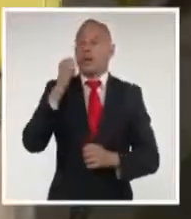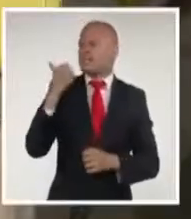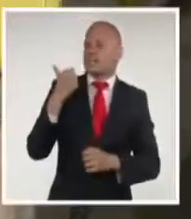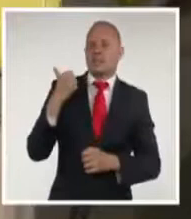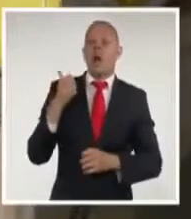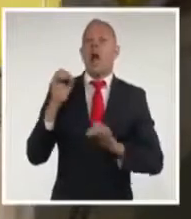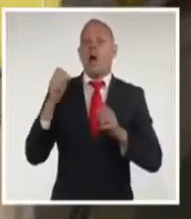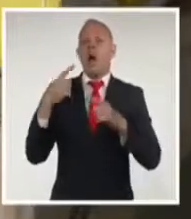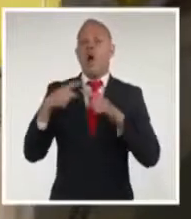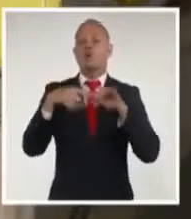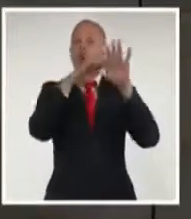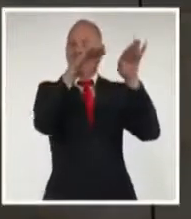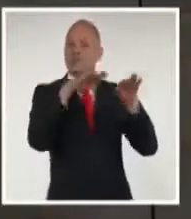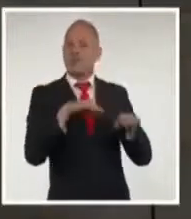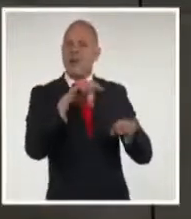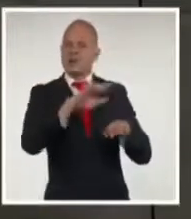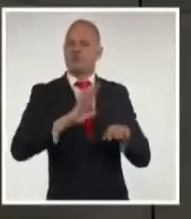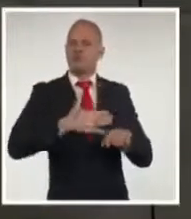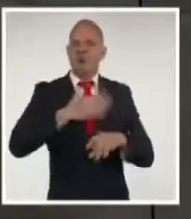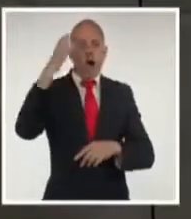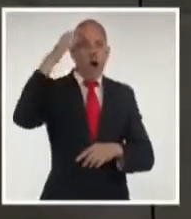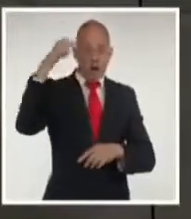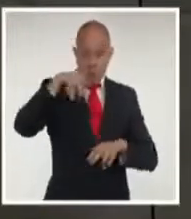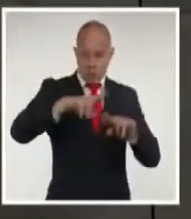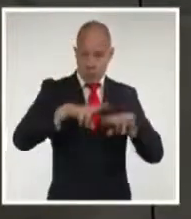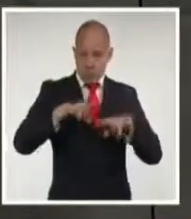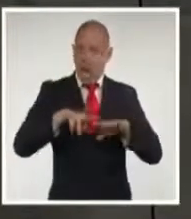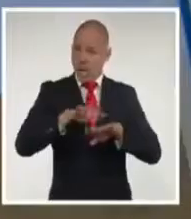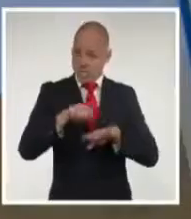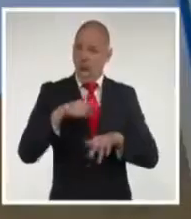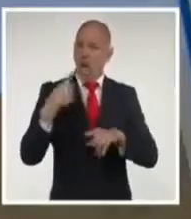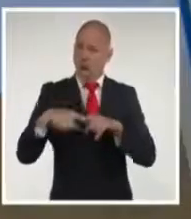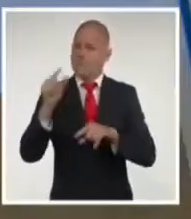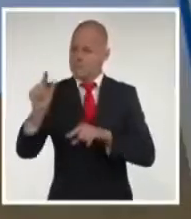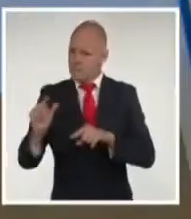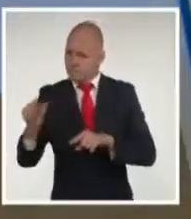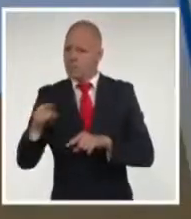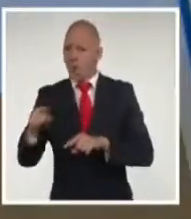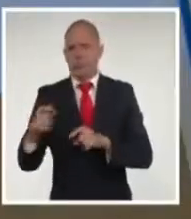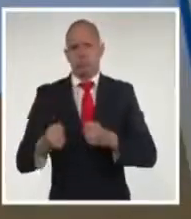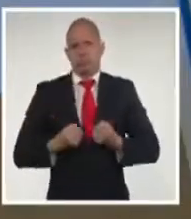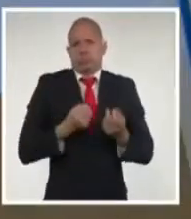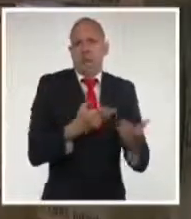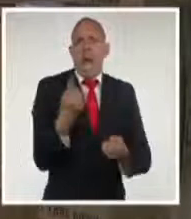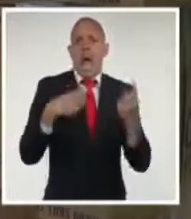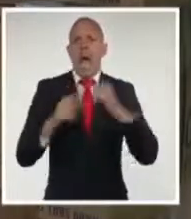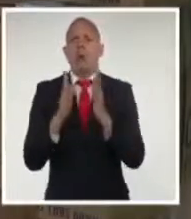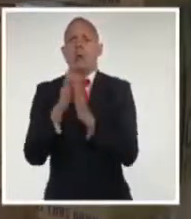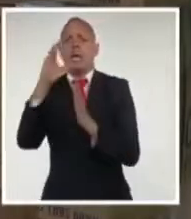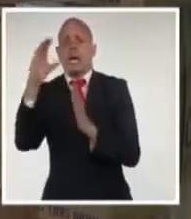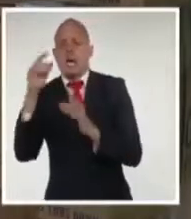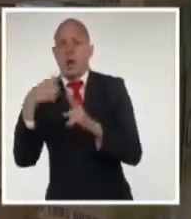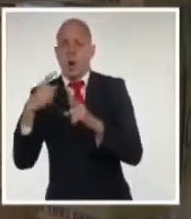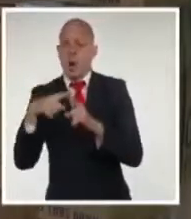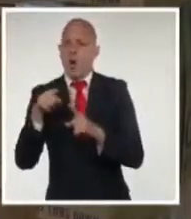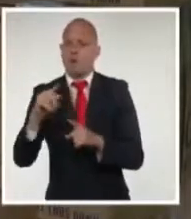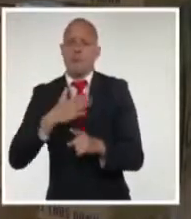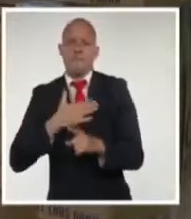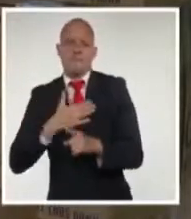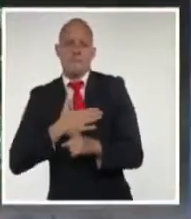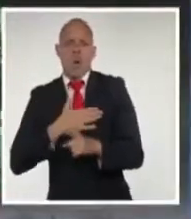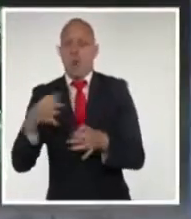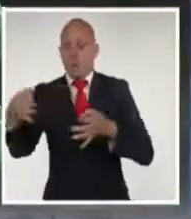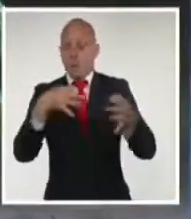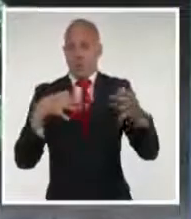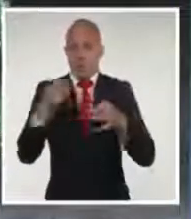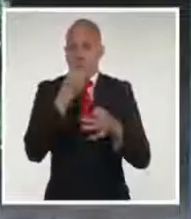se recepcionan donativos de instituciones, organizaciones de la sociedad civil, iglesias y los populares de todos los municipios de la